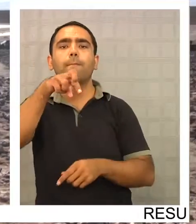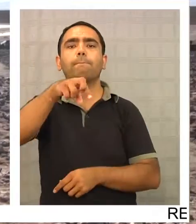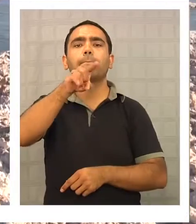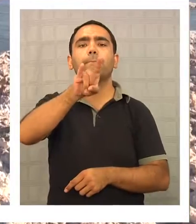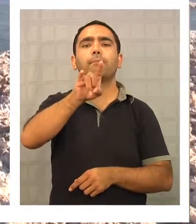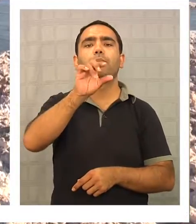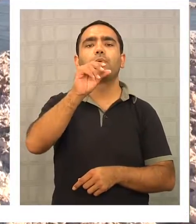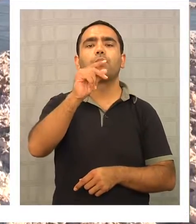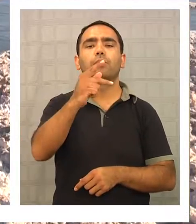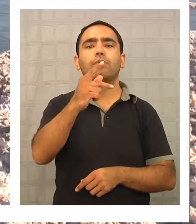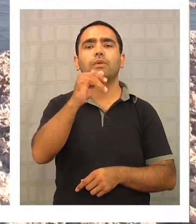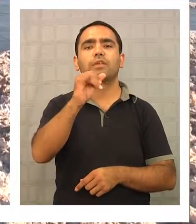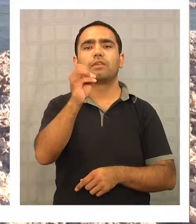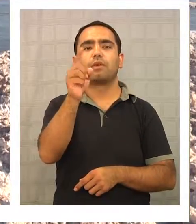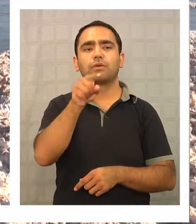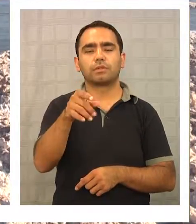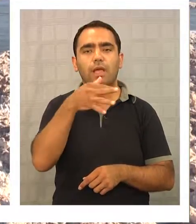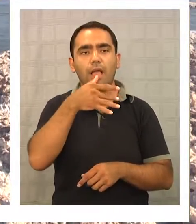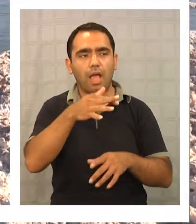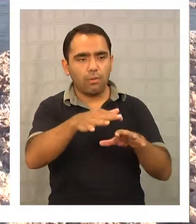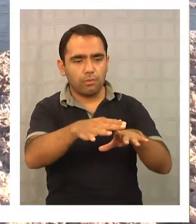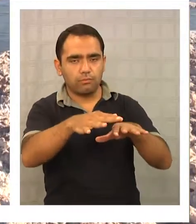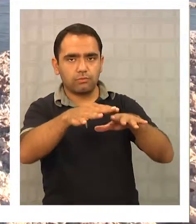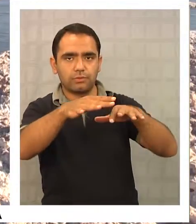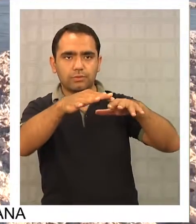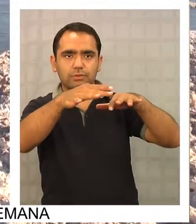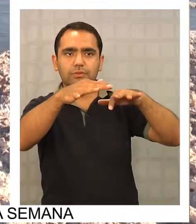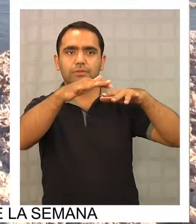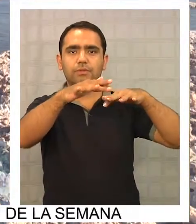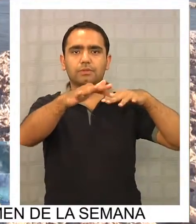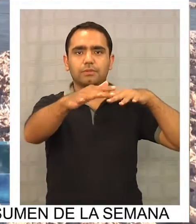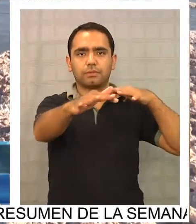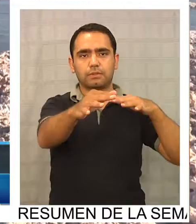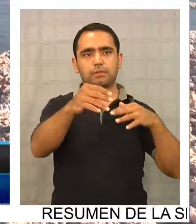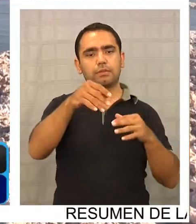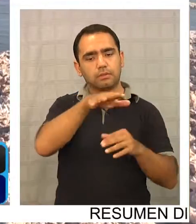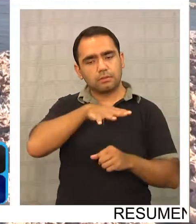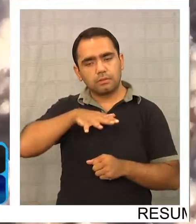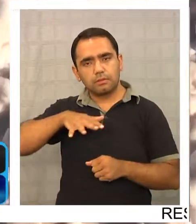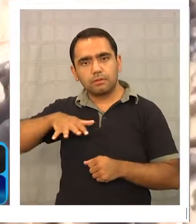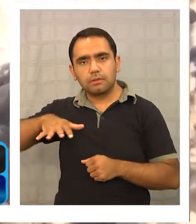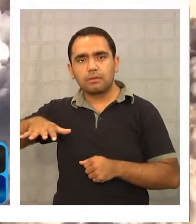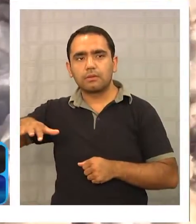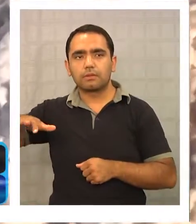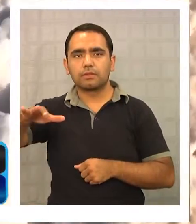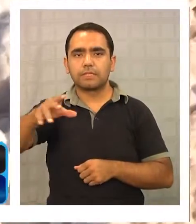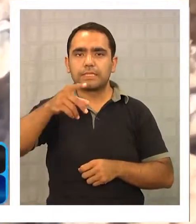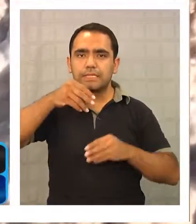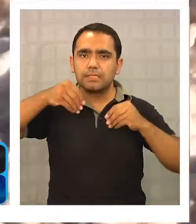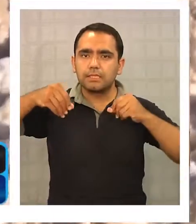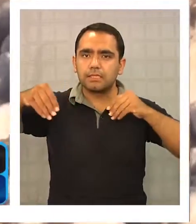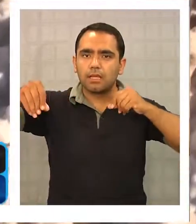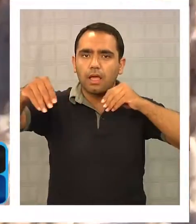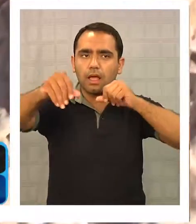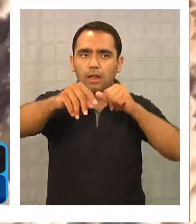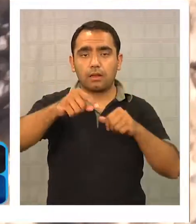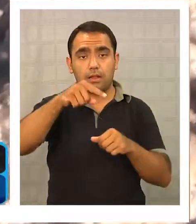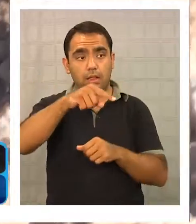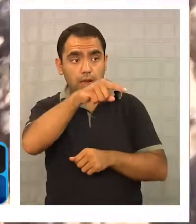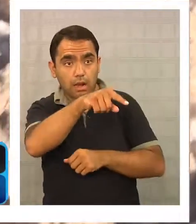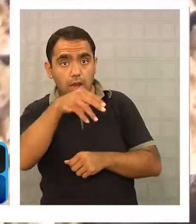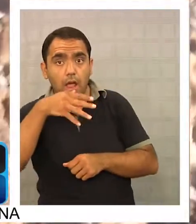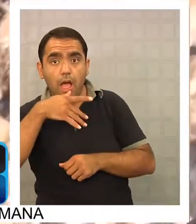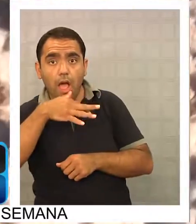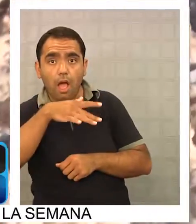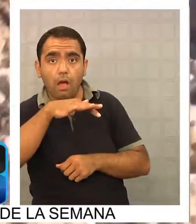del salar de Yamara asoman como un gran cuerpo de agua en medio del suelo salino, acompañado de una frondosa